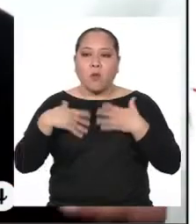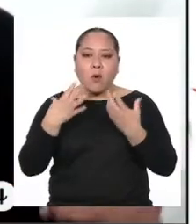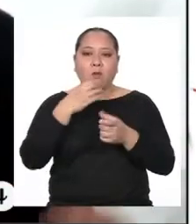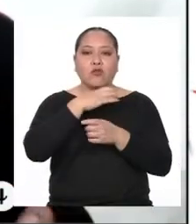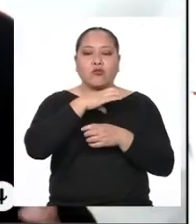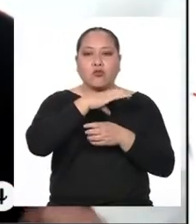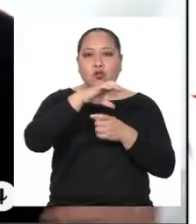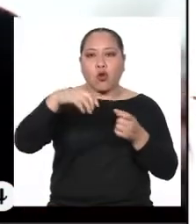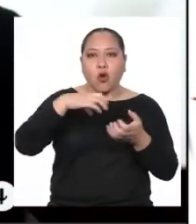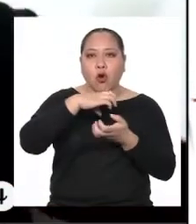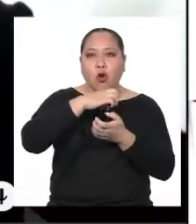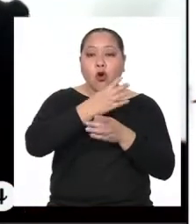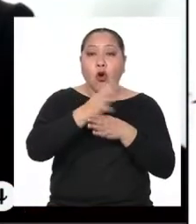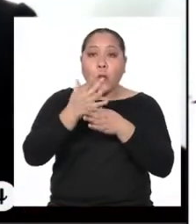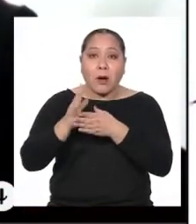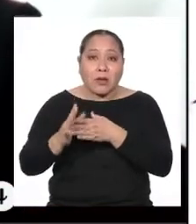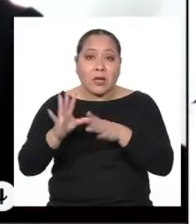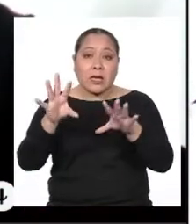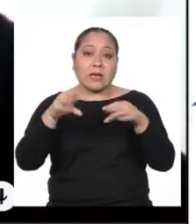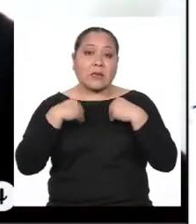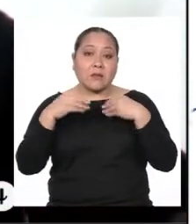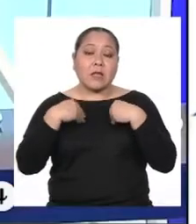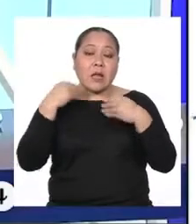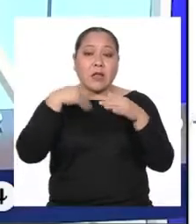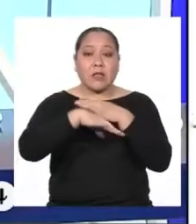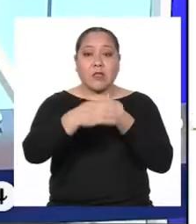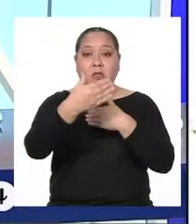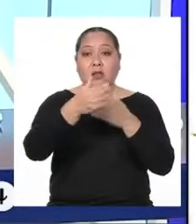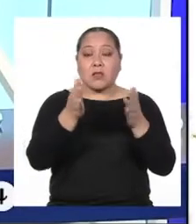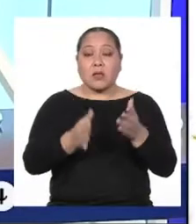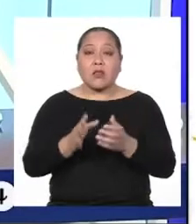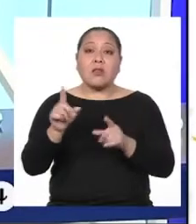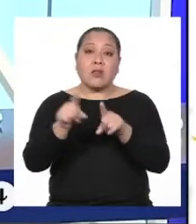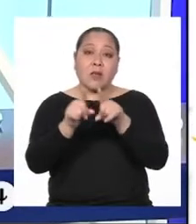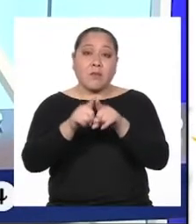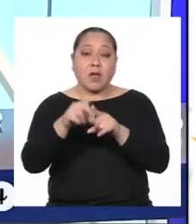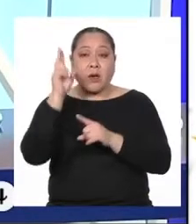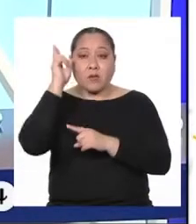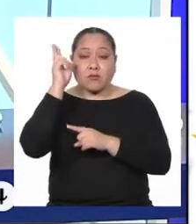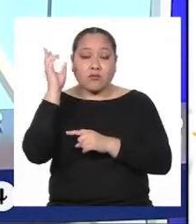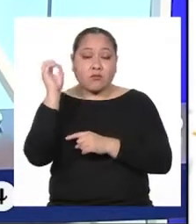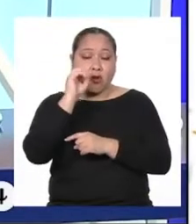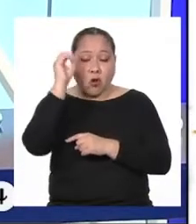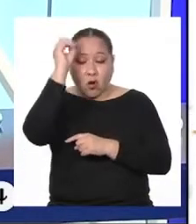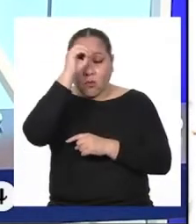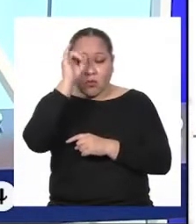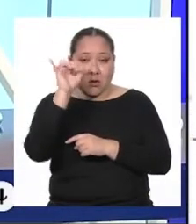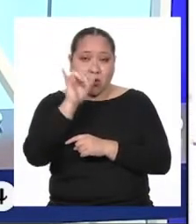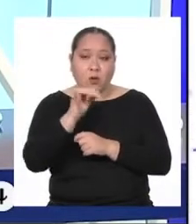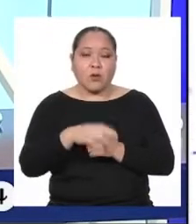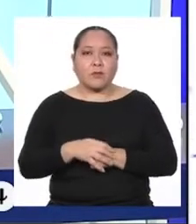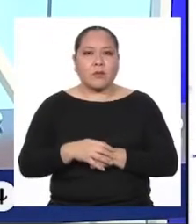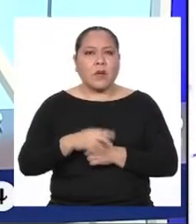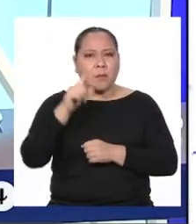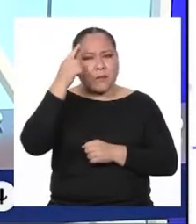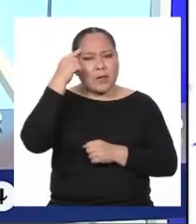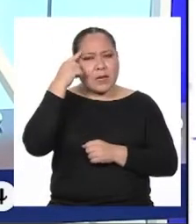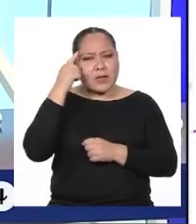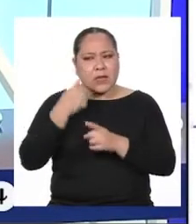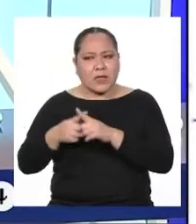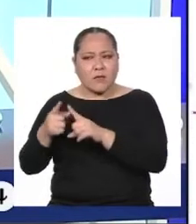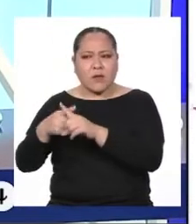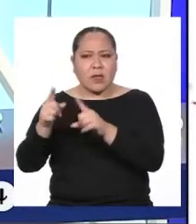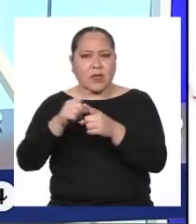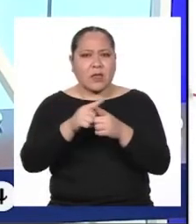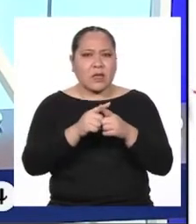aceptarlas en un salón Y es lo que opinan los profesores también ¿Perciben que hay una diversidad en su comunidad? ¿Cómo